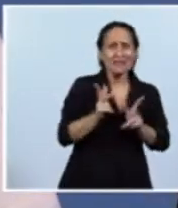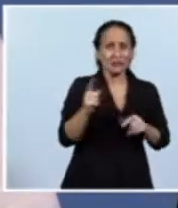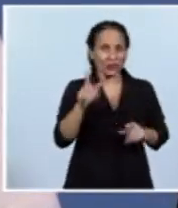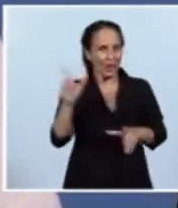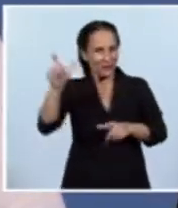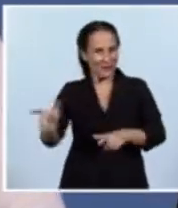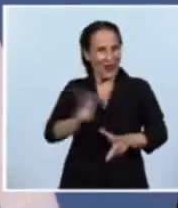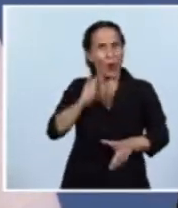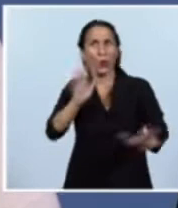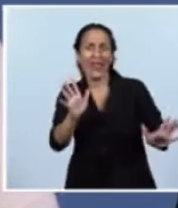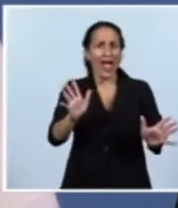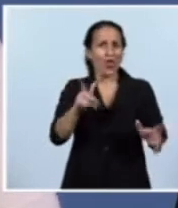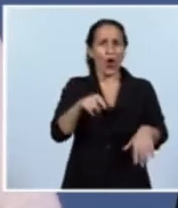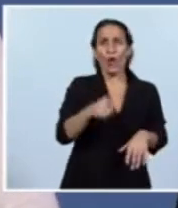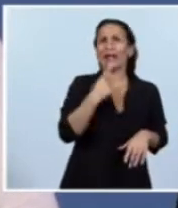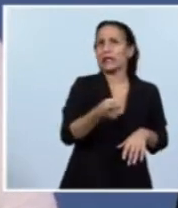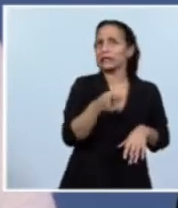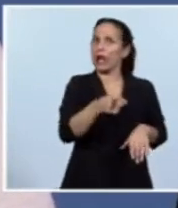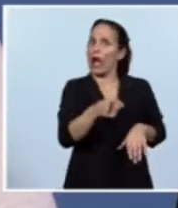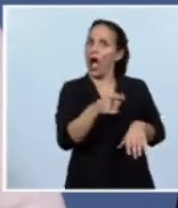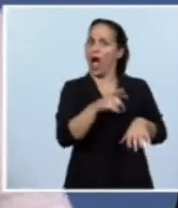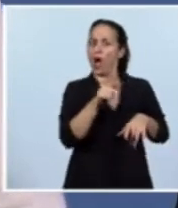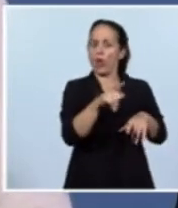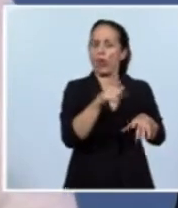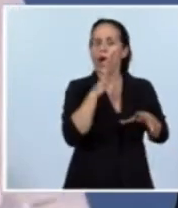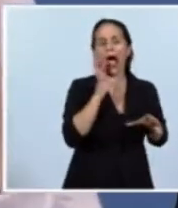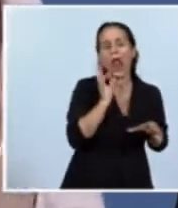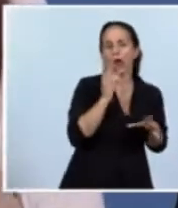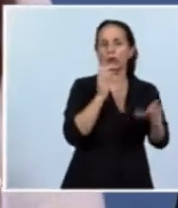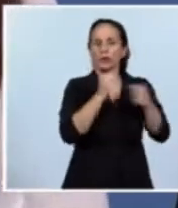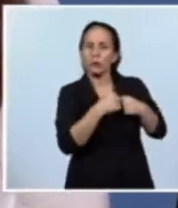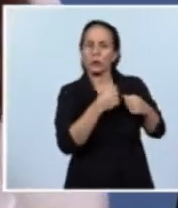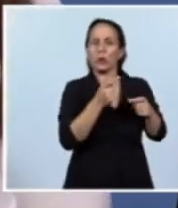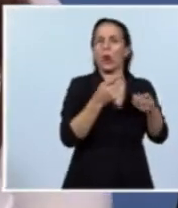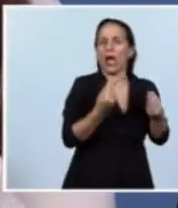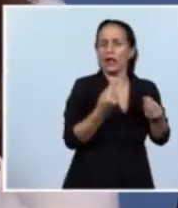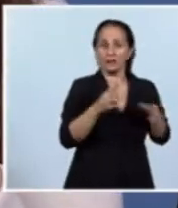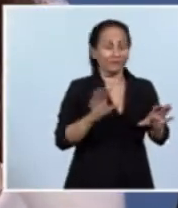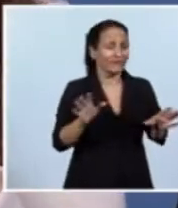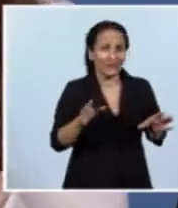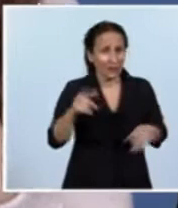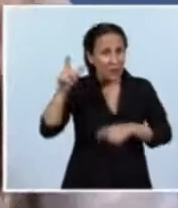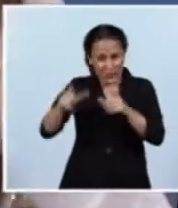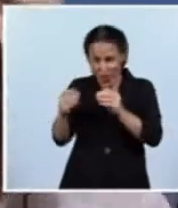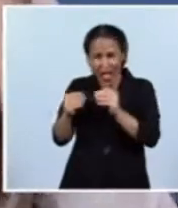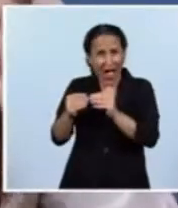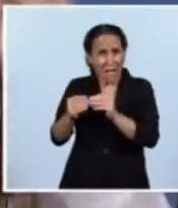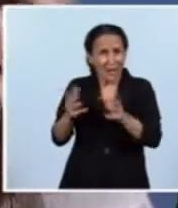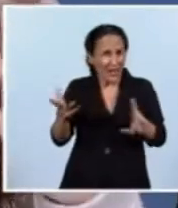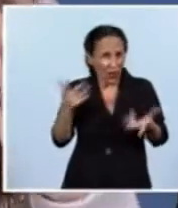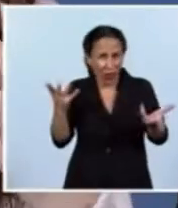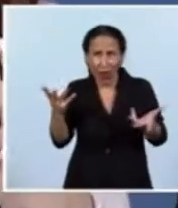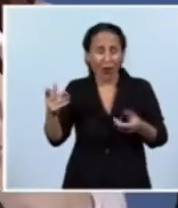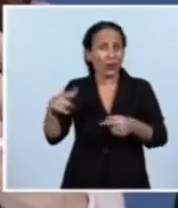primero de enero porque van a decir que es porque ustedes se están ocultando cosas de cuentas, no sé qué, vos sabés que terminan creyéndolo, tal el